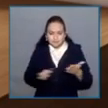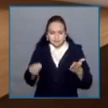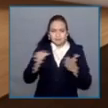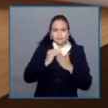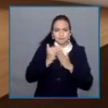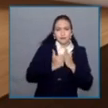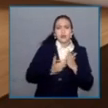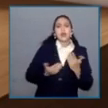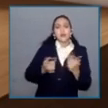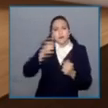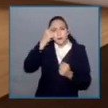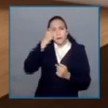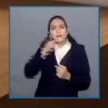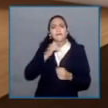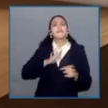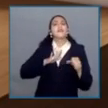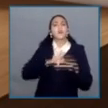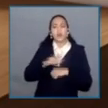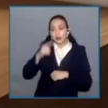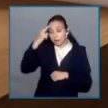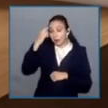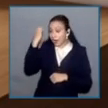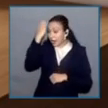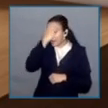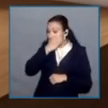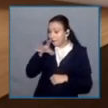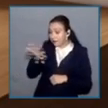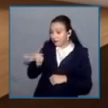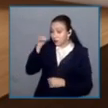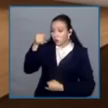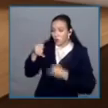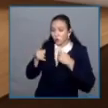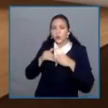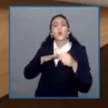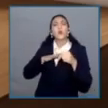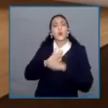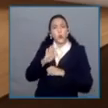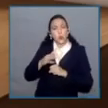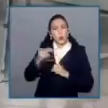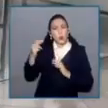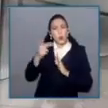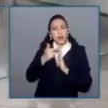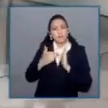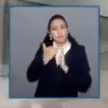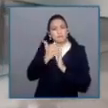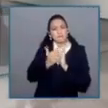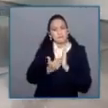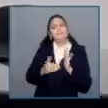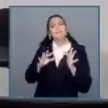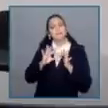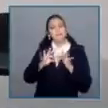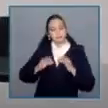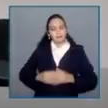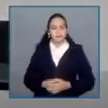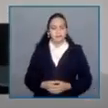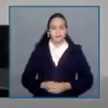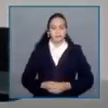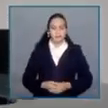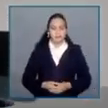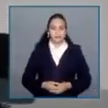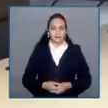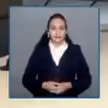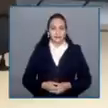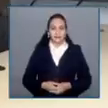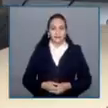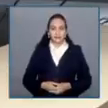Evaluación al momento de definir a los aspirantes a personas juzgadoras. La legislación secundaria de la